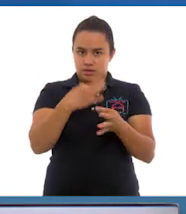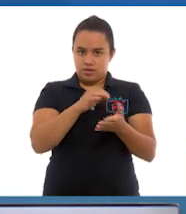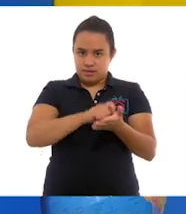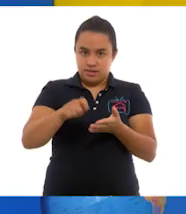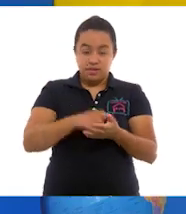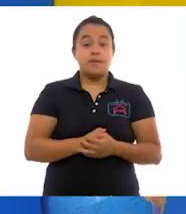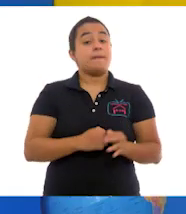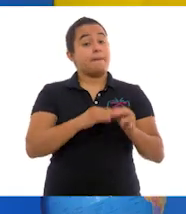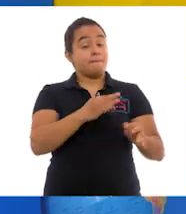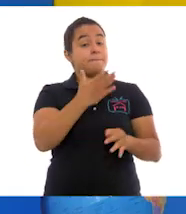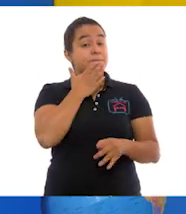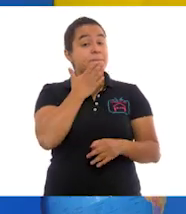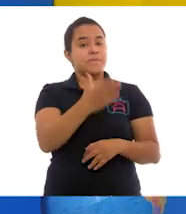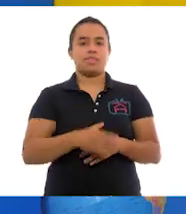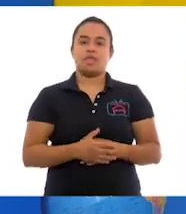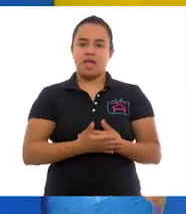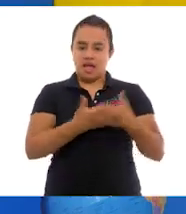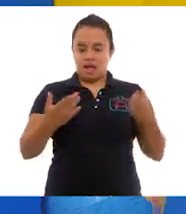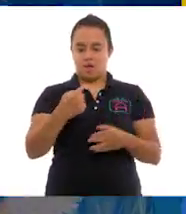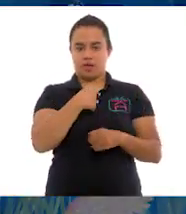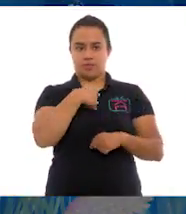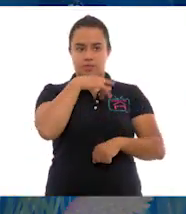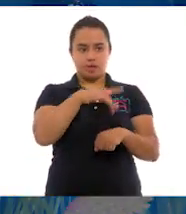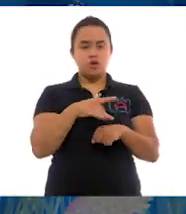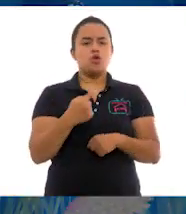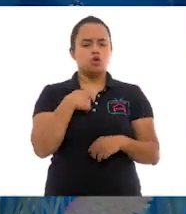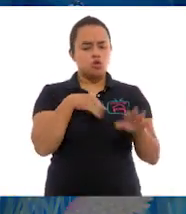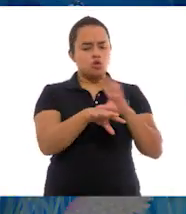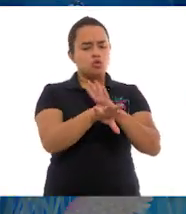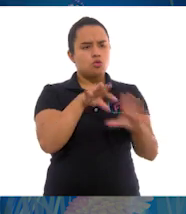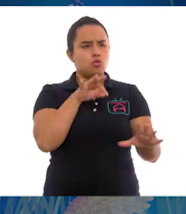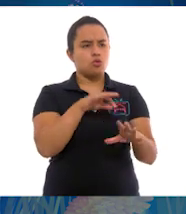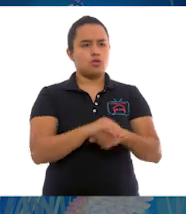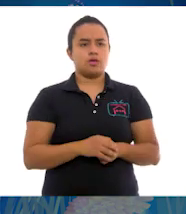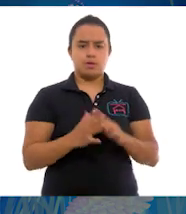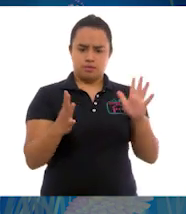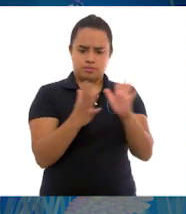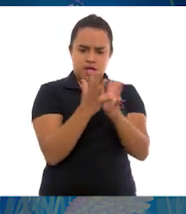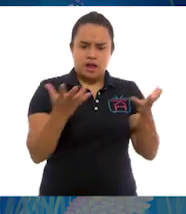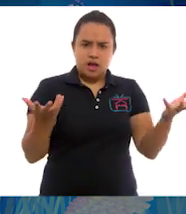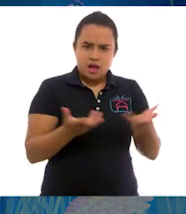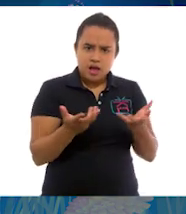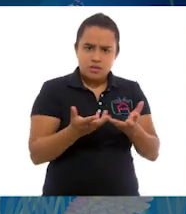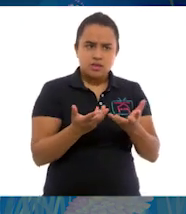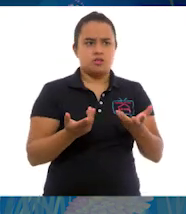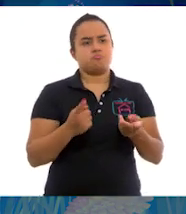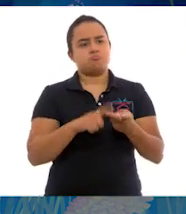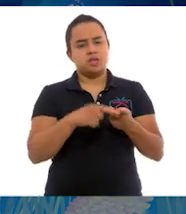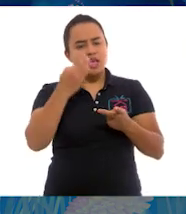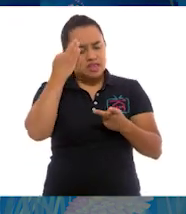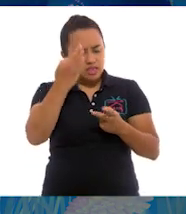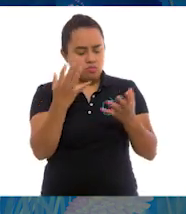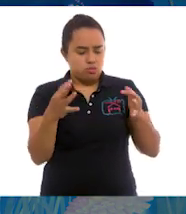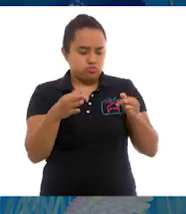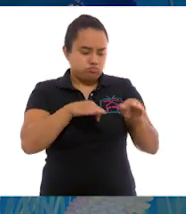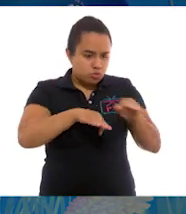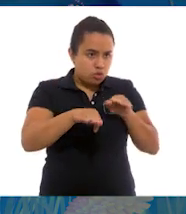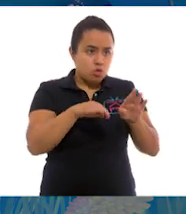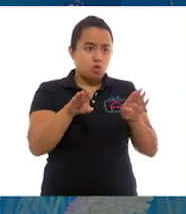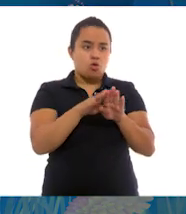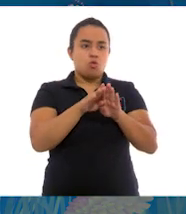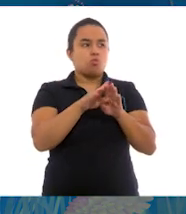Muy bien. Ahora me toca a Y yo voy a escoger participar en acciones, jornadas y programas de